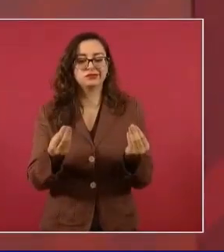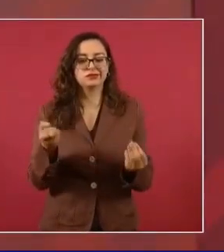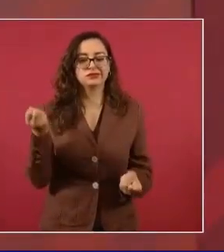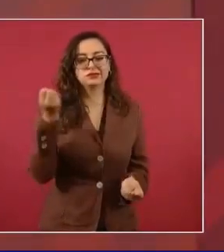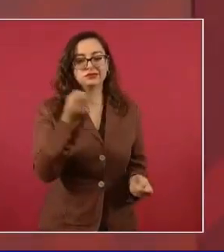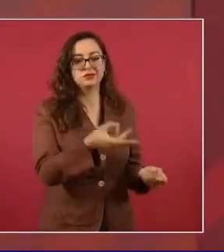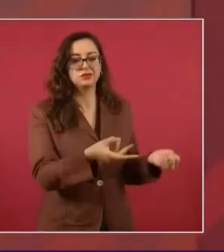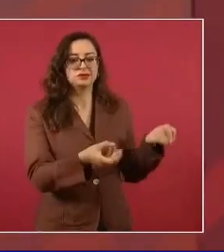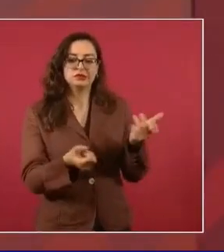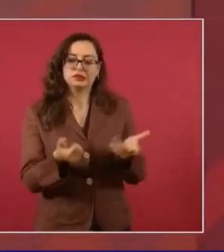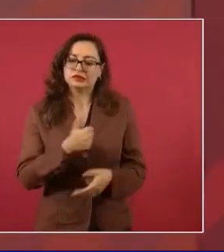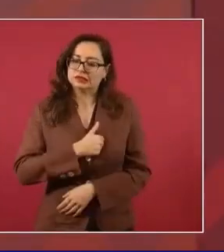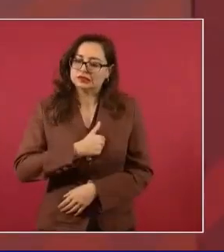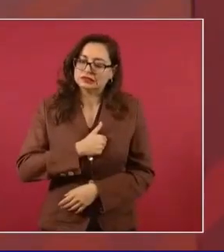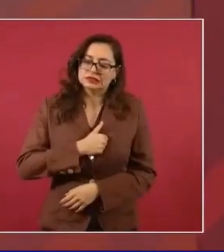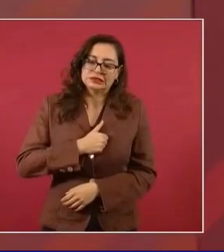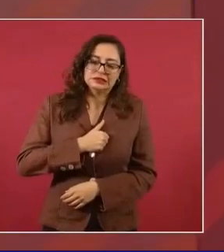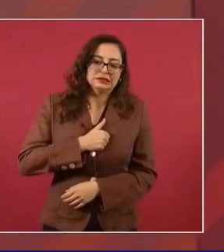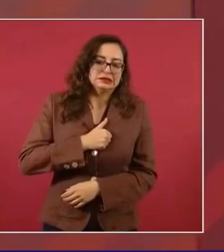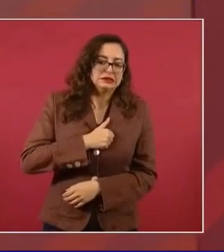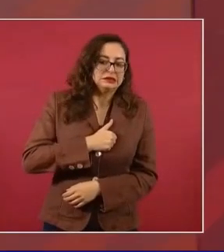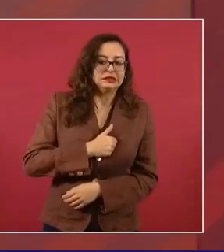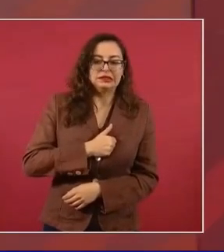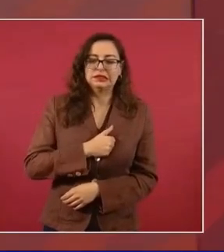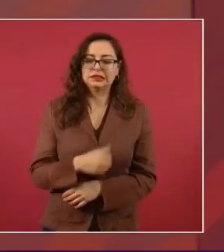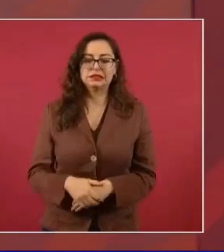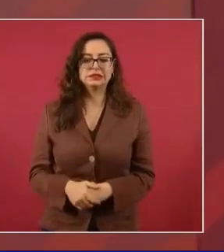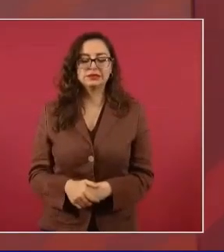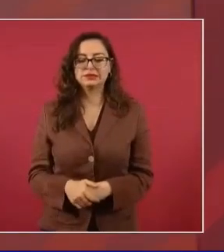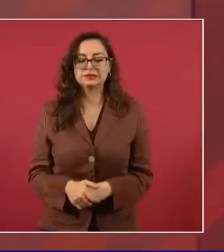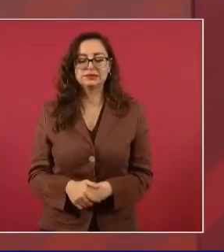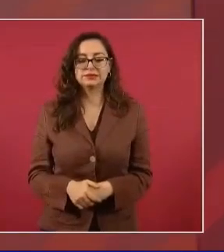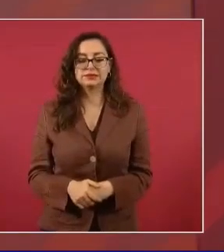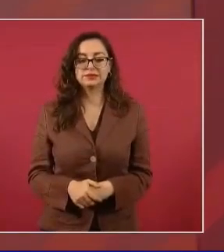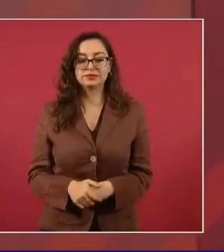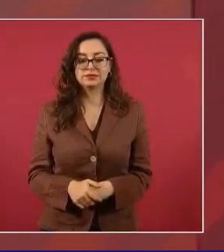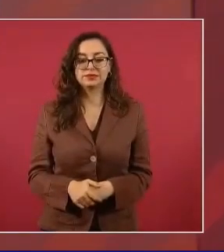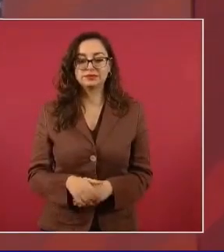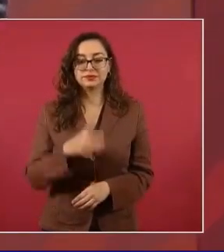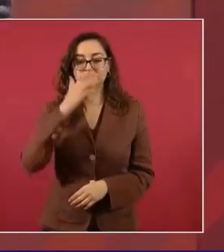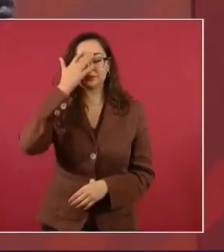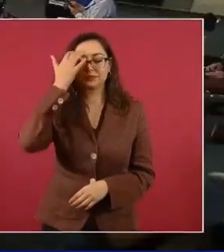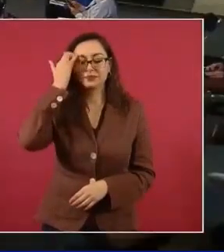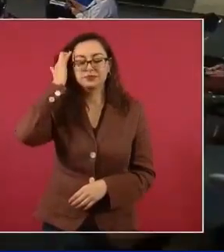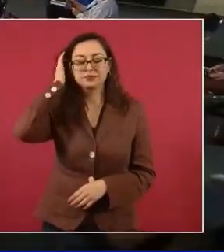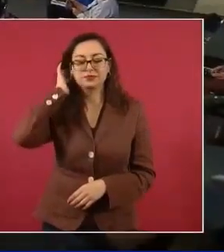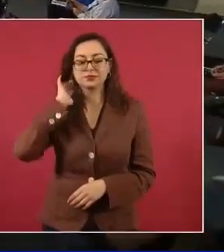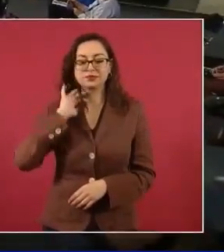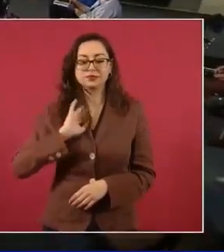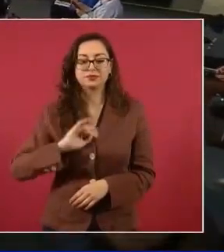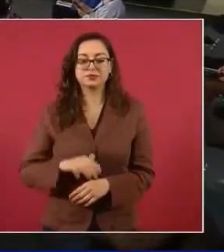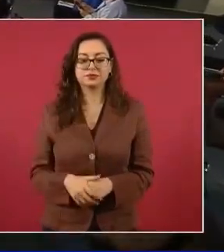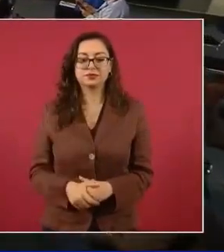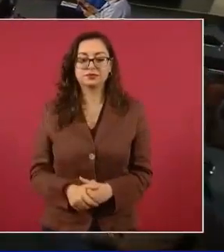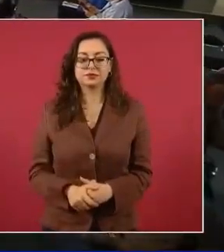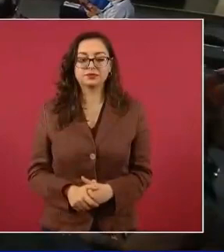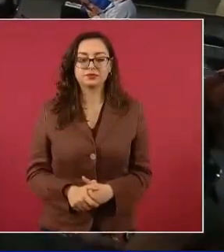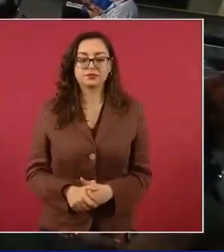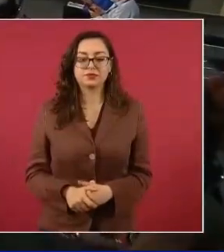Es muy lamentable que esto suceda. Imagínense